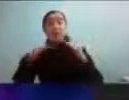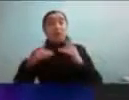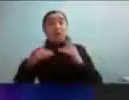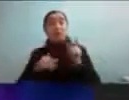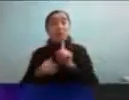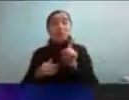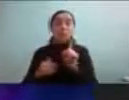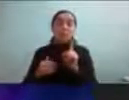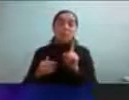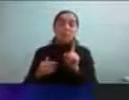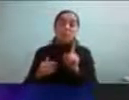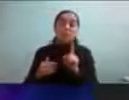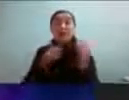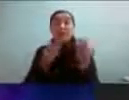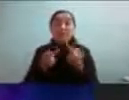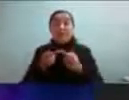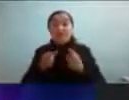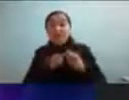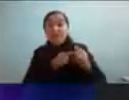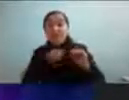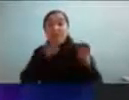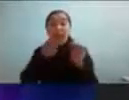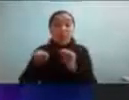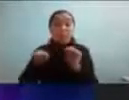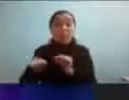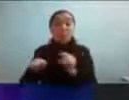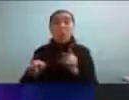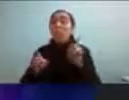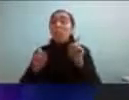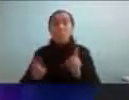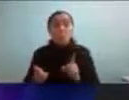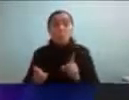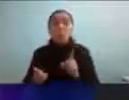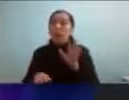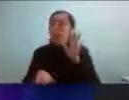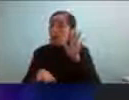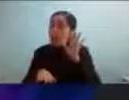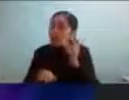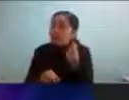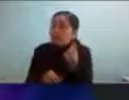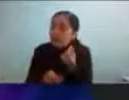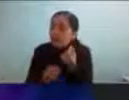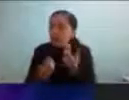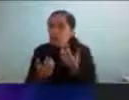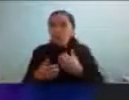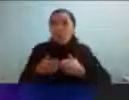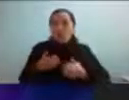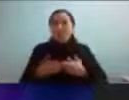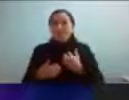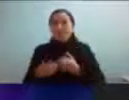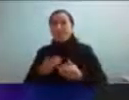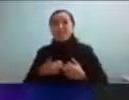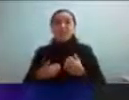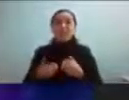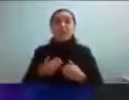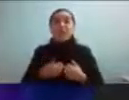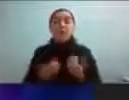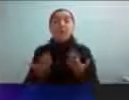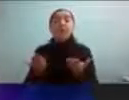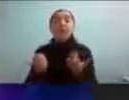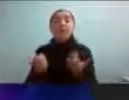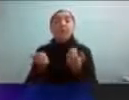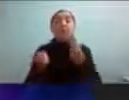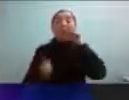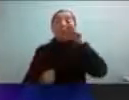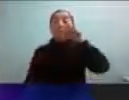distintos niveles de apoyo pero que igualmente siguen siendo sutiles y siguen generando malestar y necesitan digamos una mirada